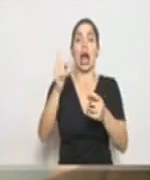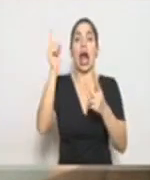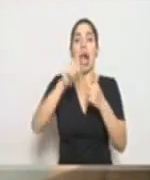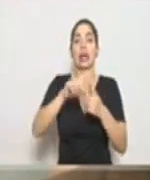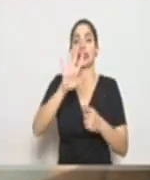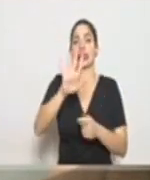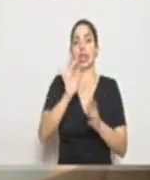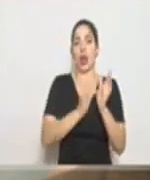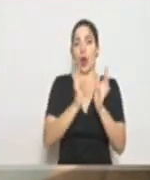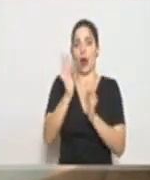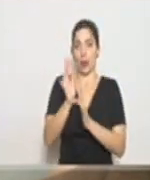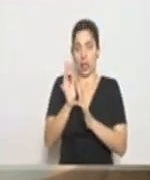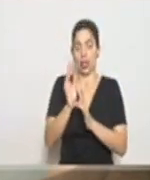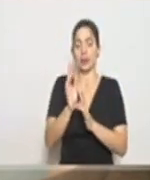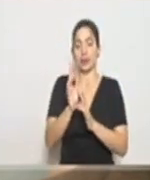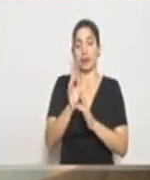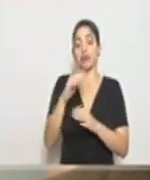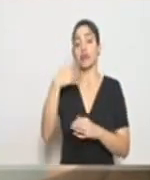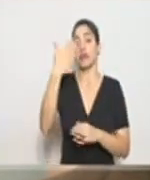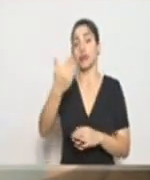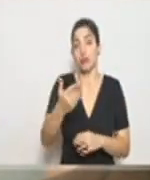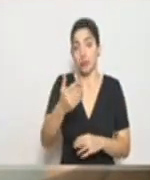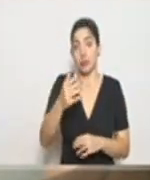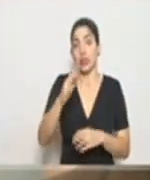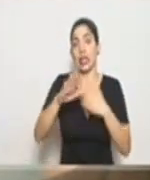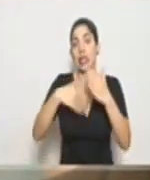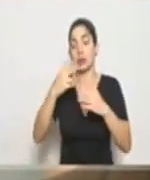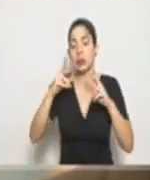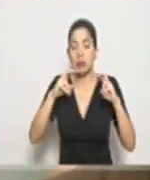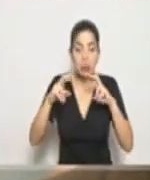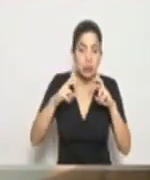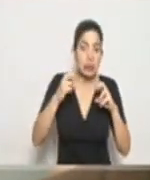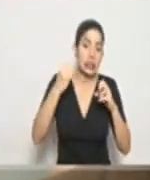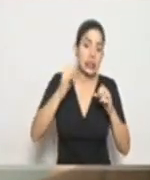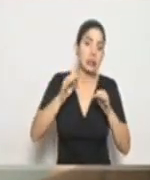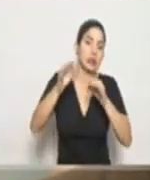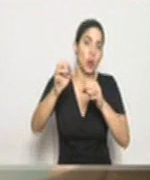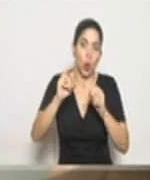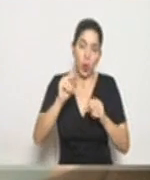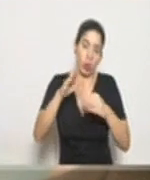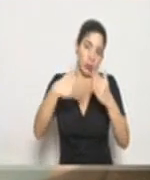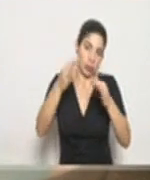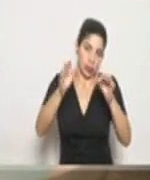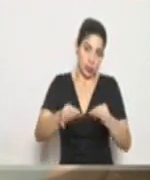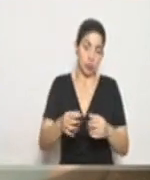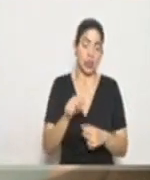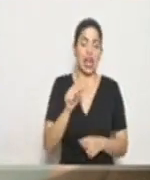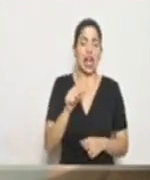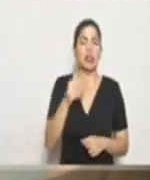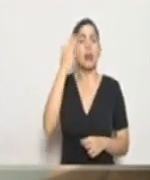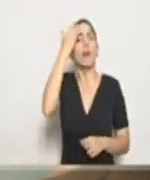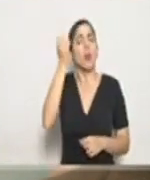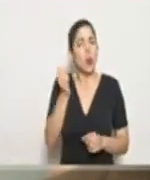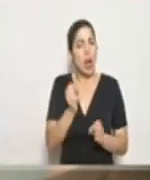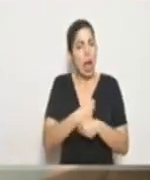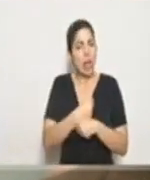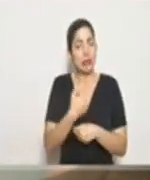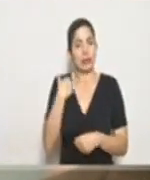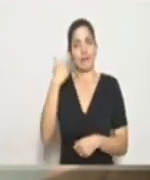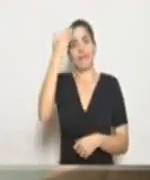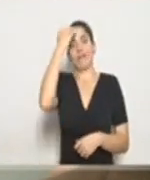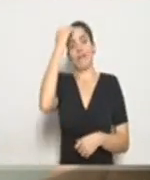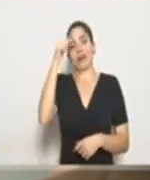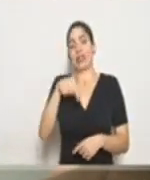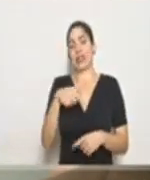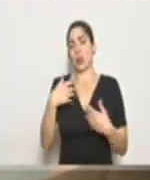de abril, y bueno, se tomarán medidas posteriores si es requerido. Esto lo hacemos sabiendo que esto